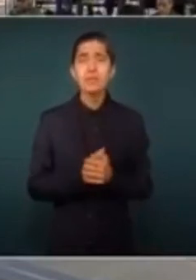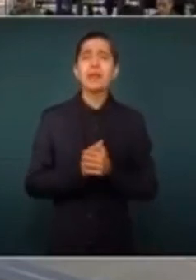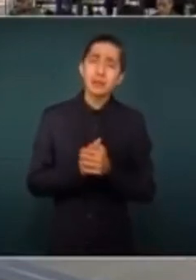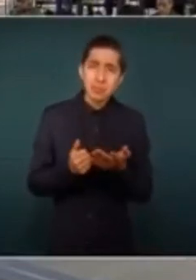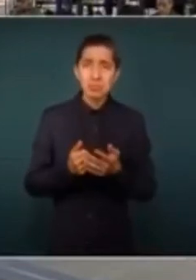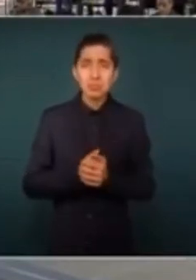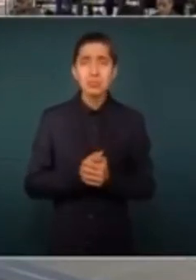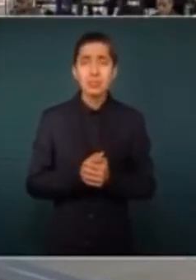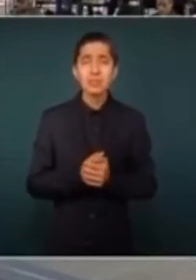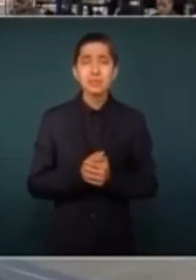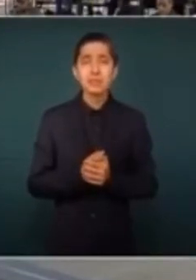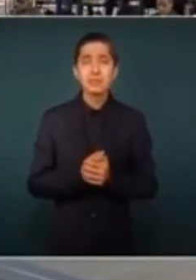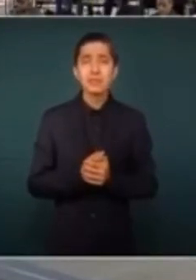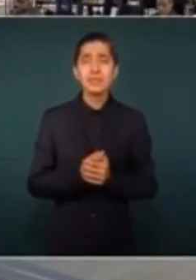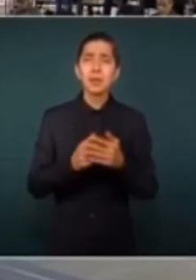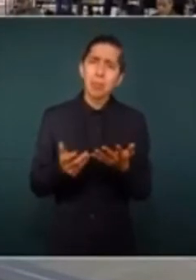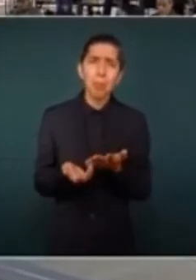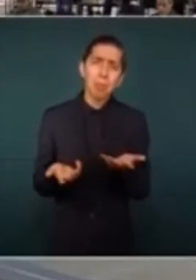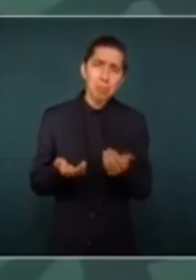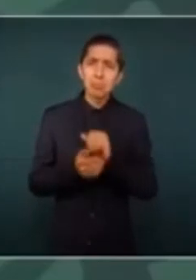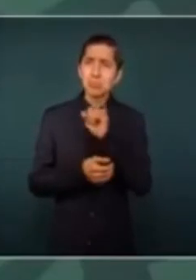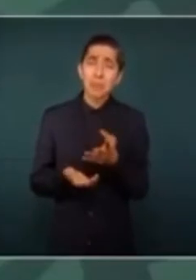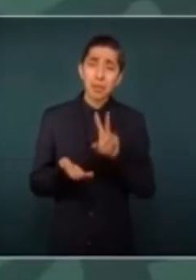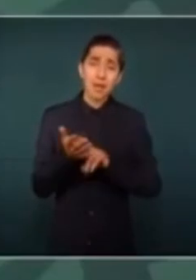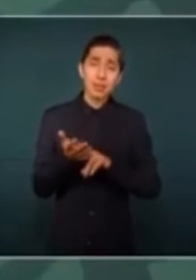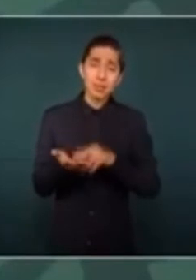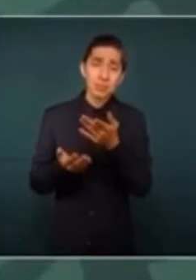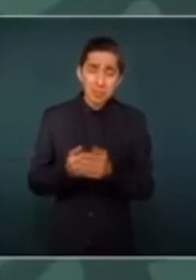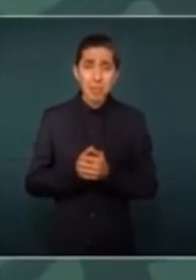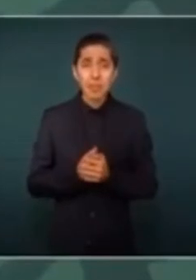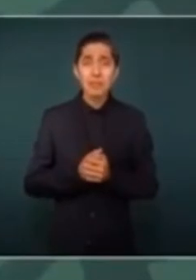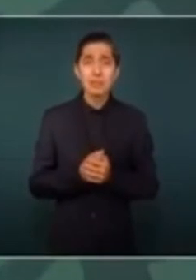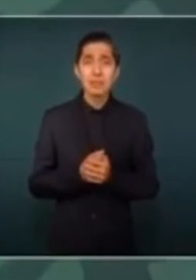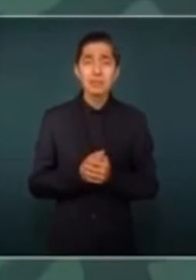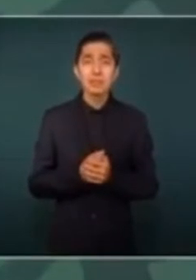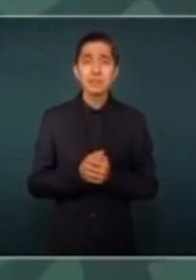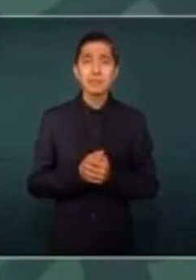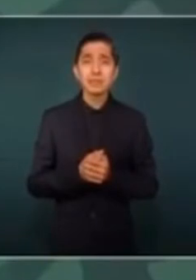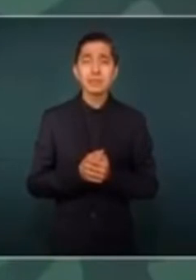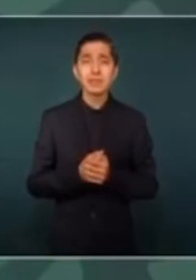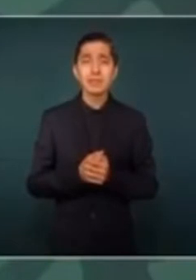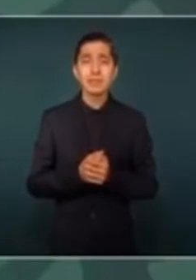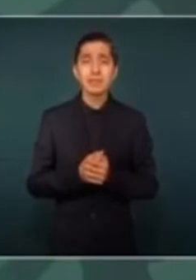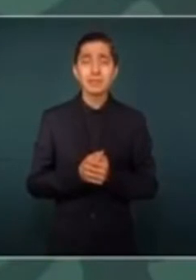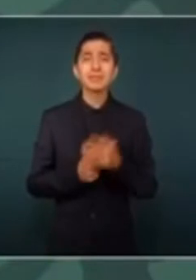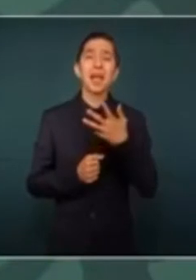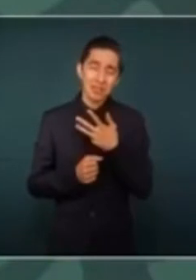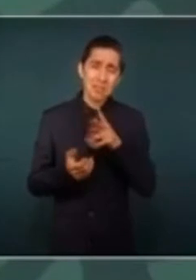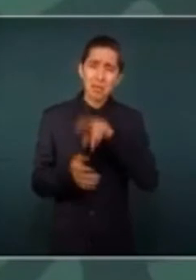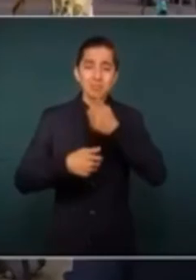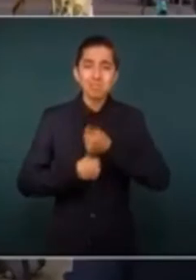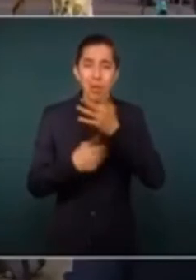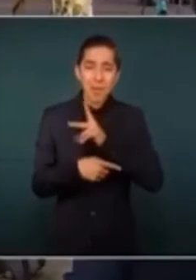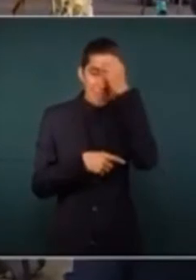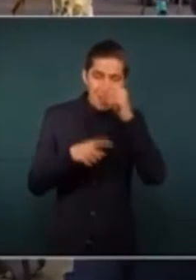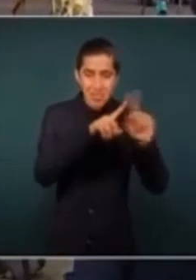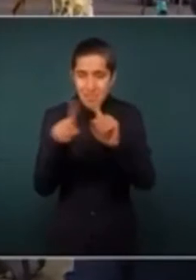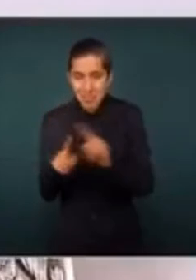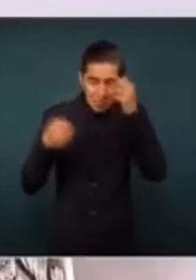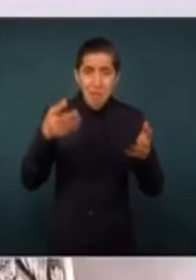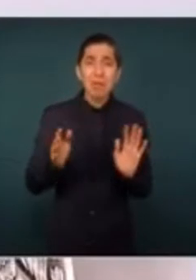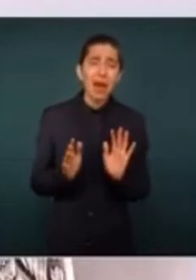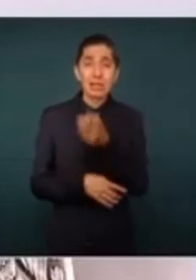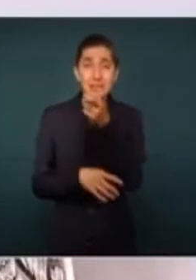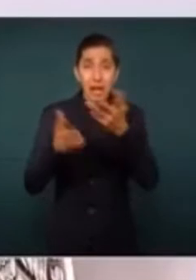Creo que es muy válido el que existan estas inconformidades. Eso es lo que están haciendo